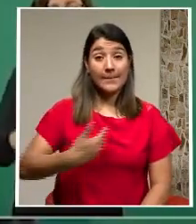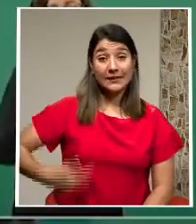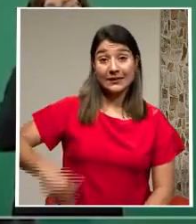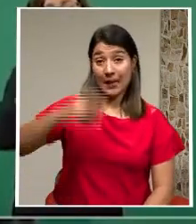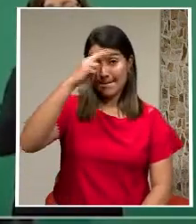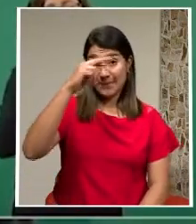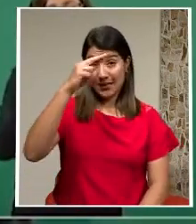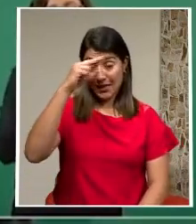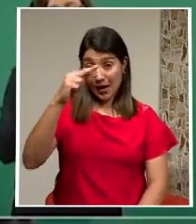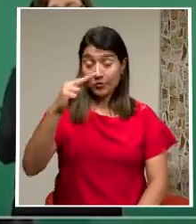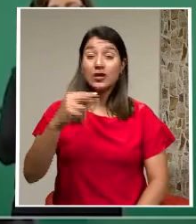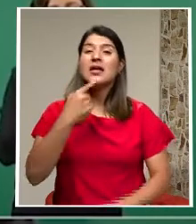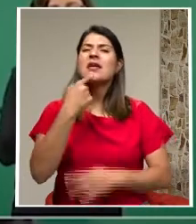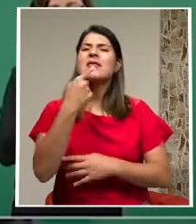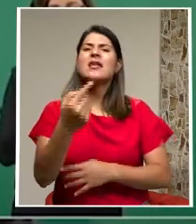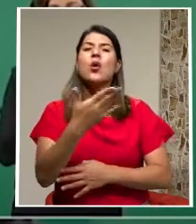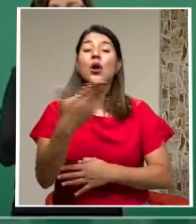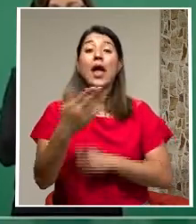Bogotá